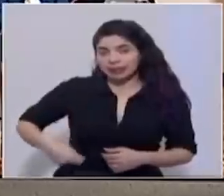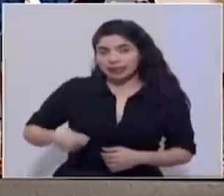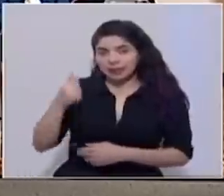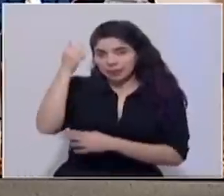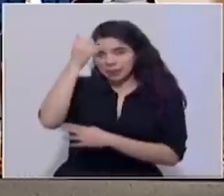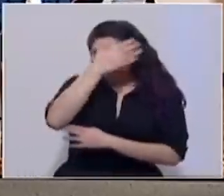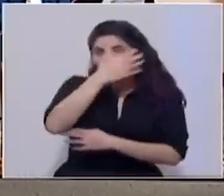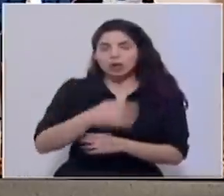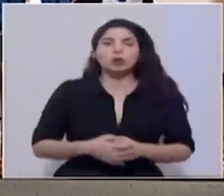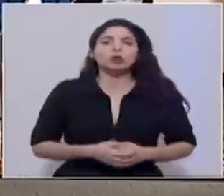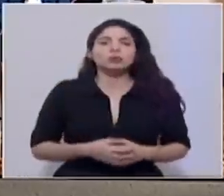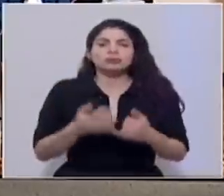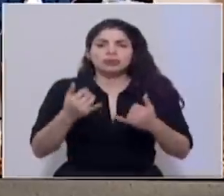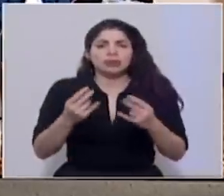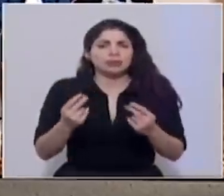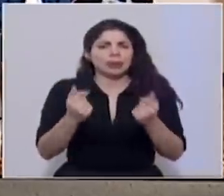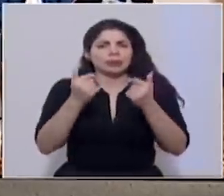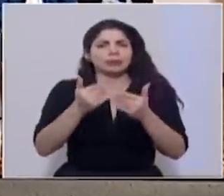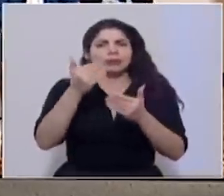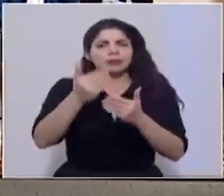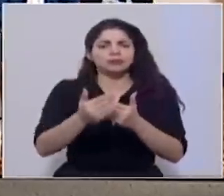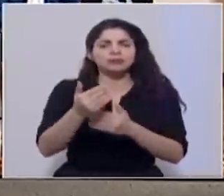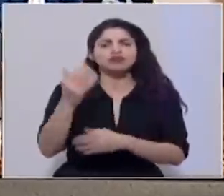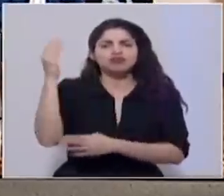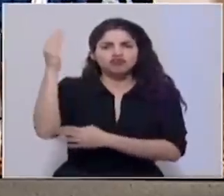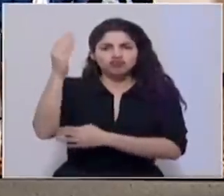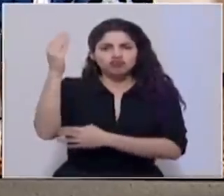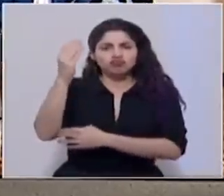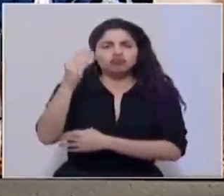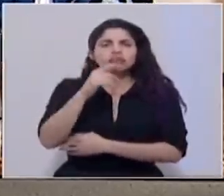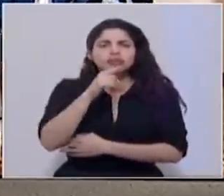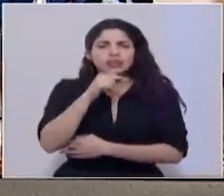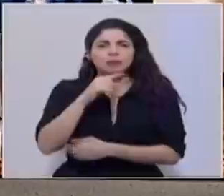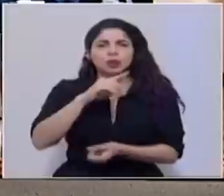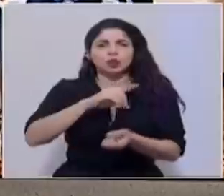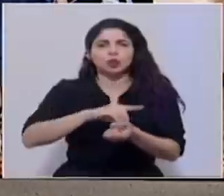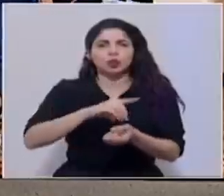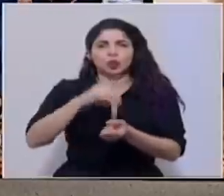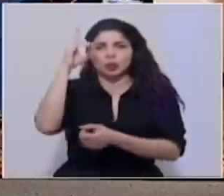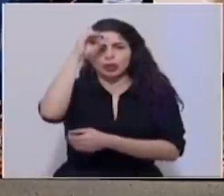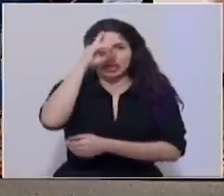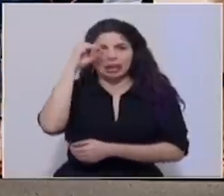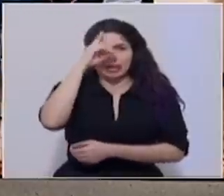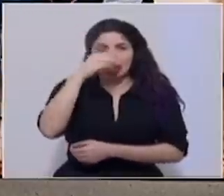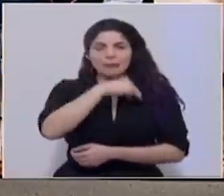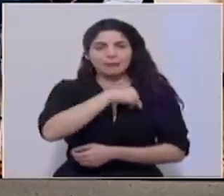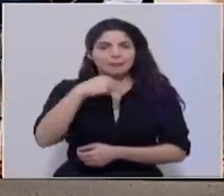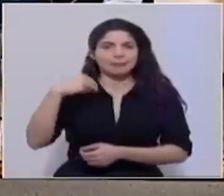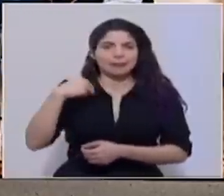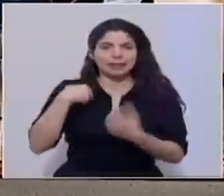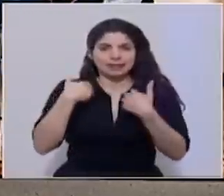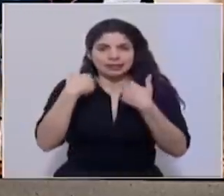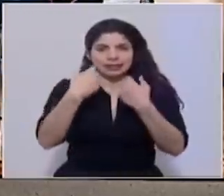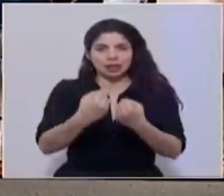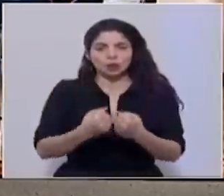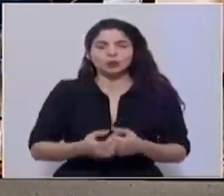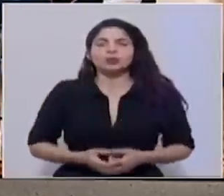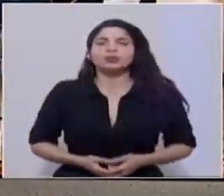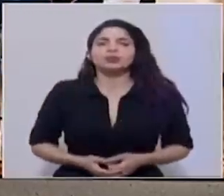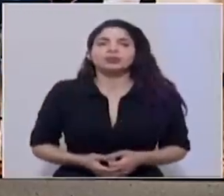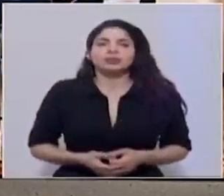don Carlos Alvarado. De inmediato escucharemos el mensaje entonces del doctor Daniel Salas, ministro de Salud.